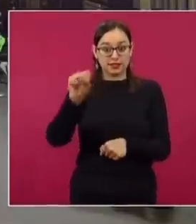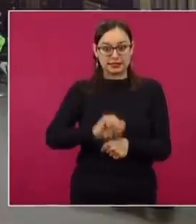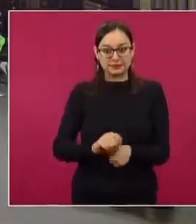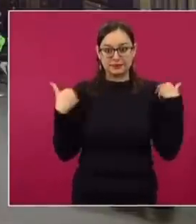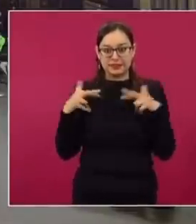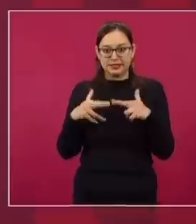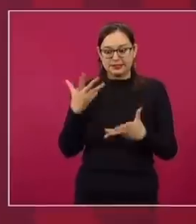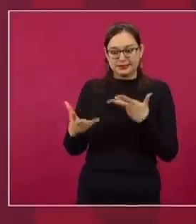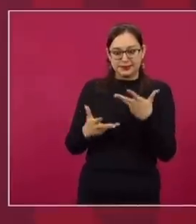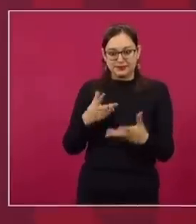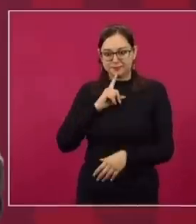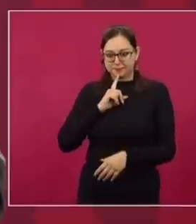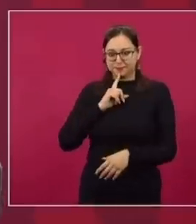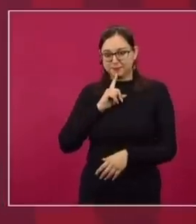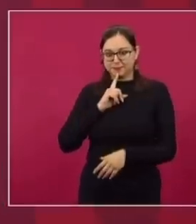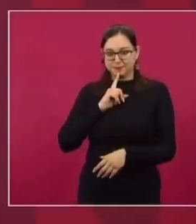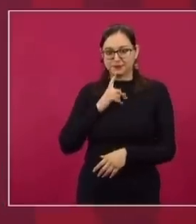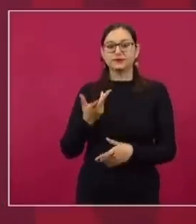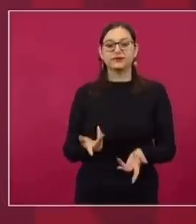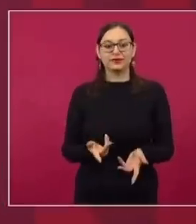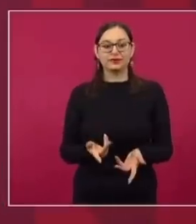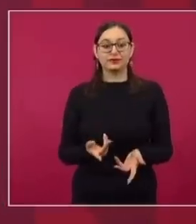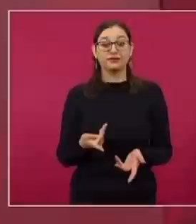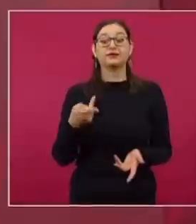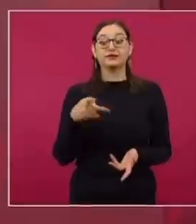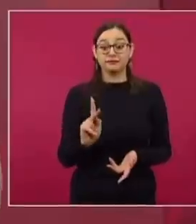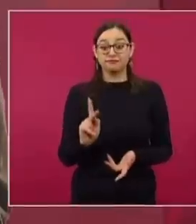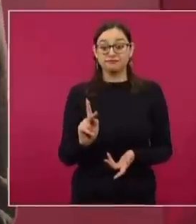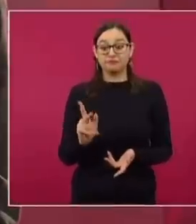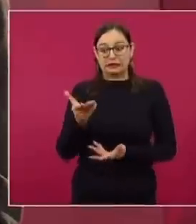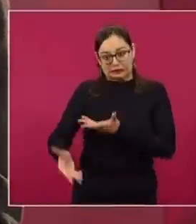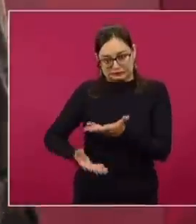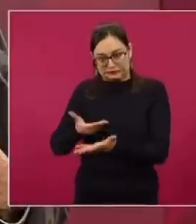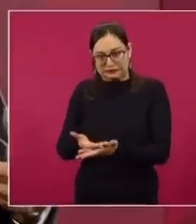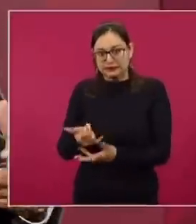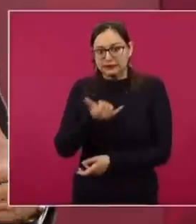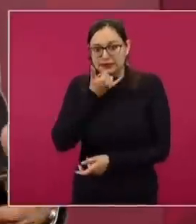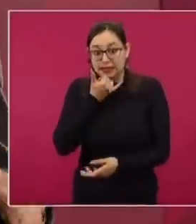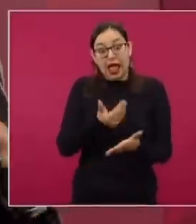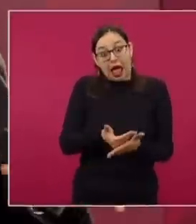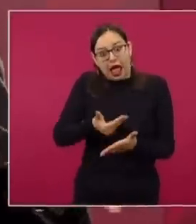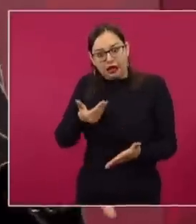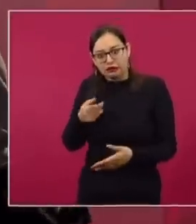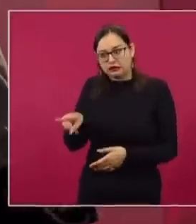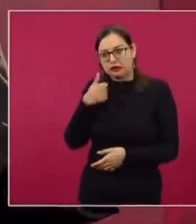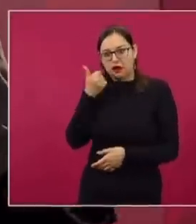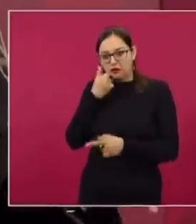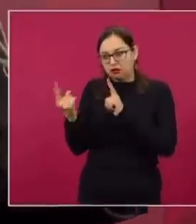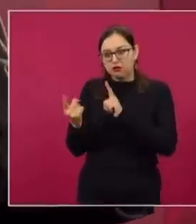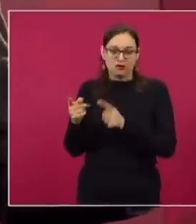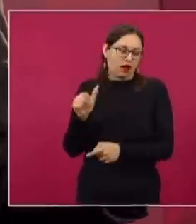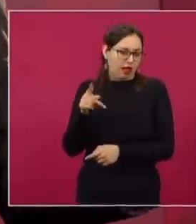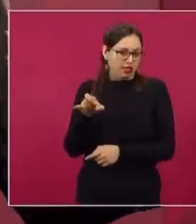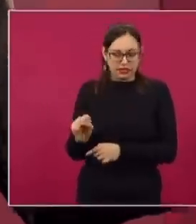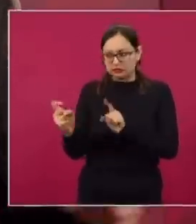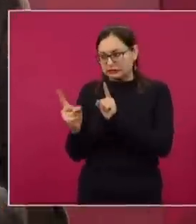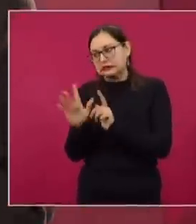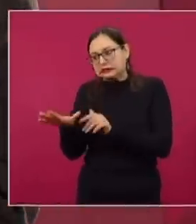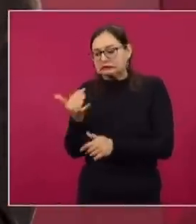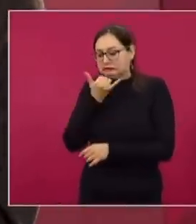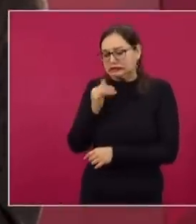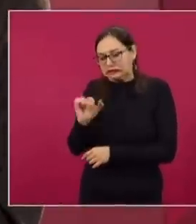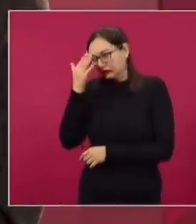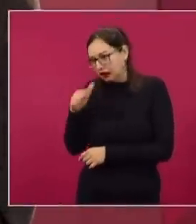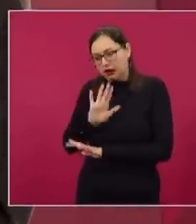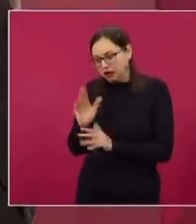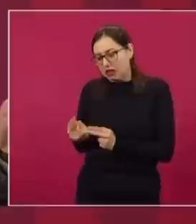tuvo que aclarar, claro que quería antes de disculparse, llegar a un acuerdo. Ya sé que no tienen ustedes ese